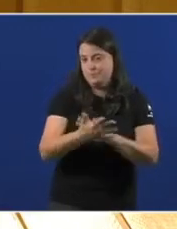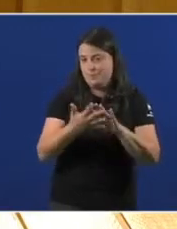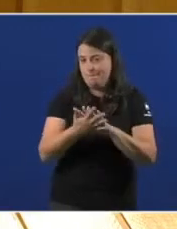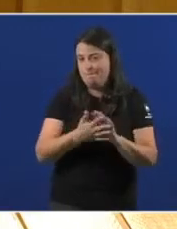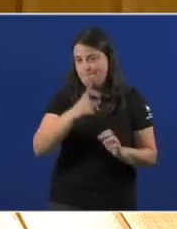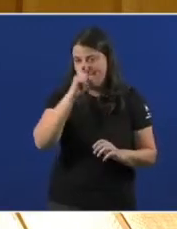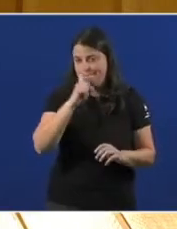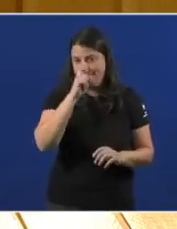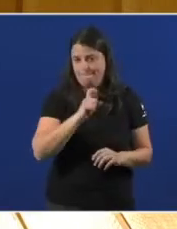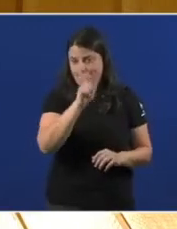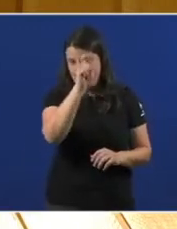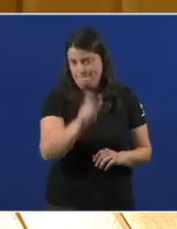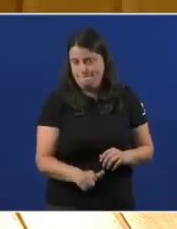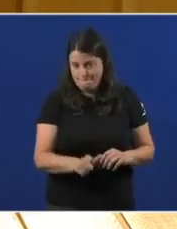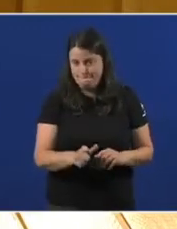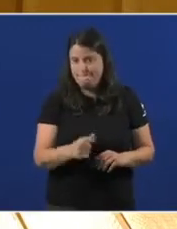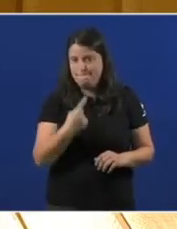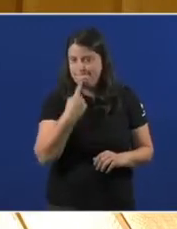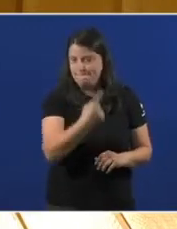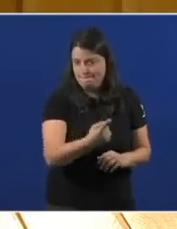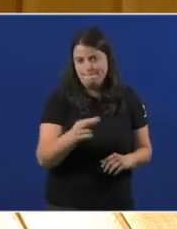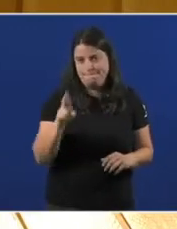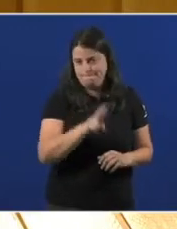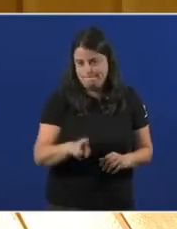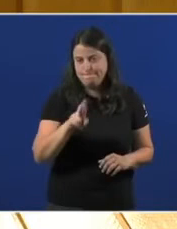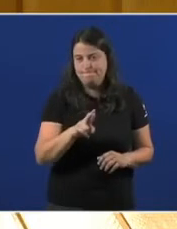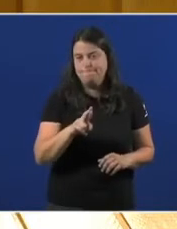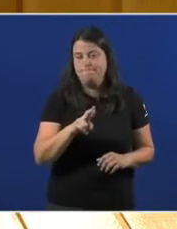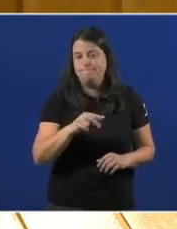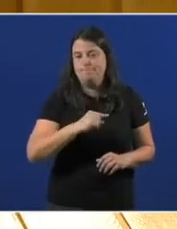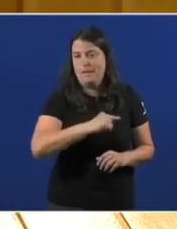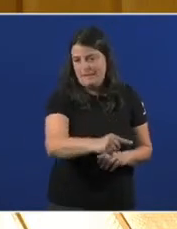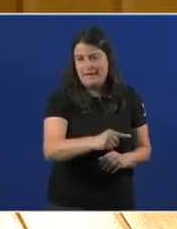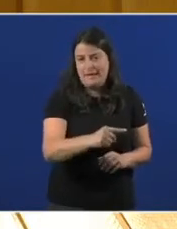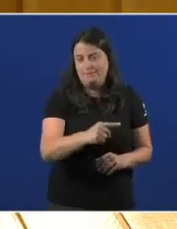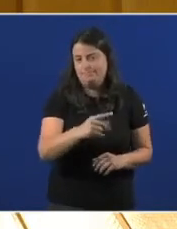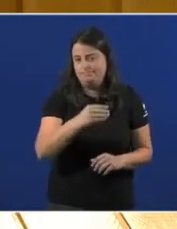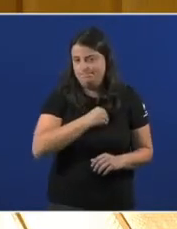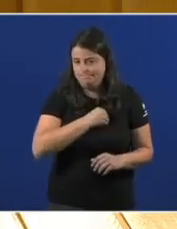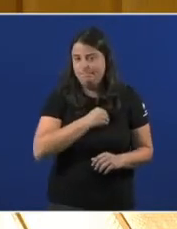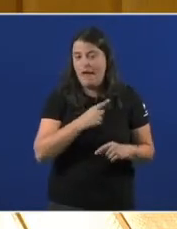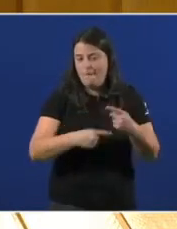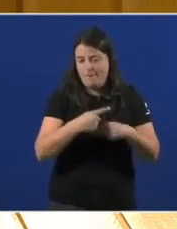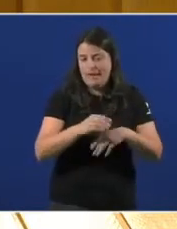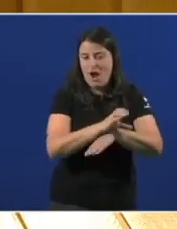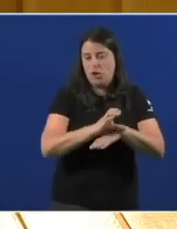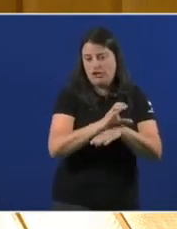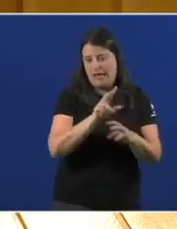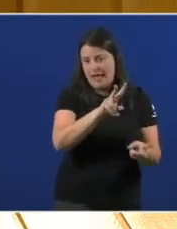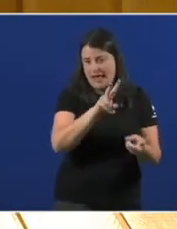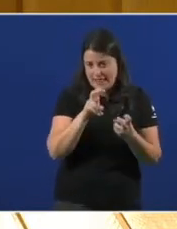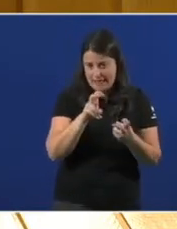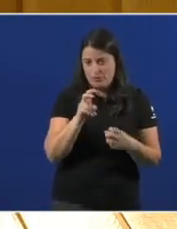lembranza, de reiteración, do traslado das nosas condolencias a familia do consellero de Fazenda,